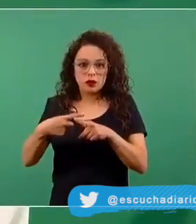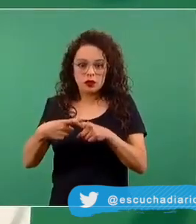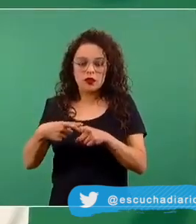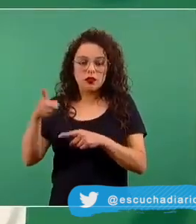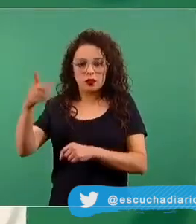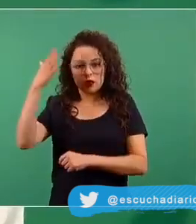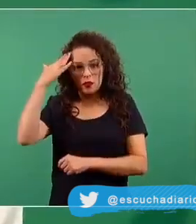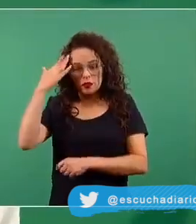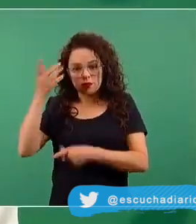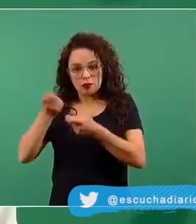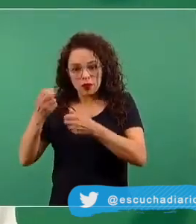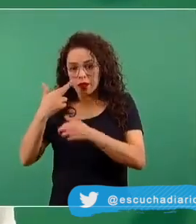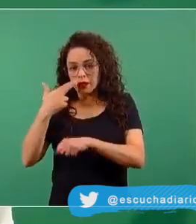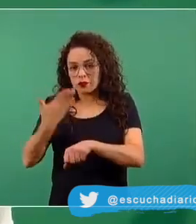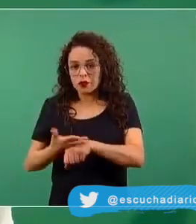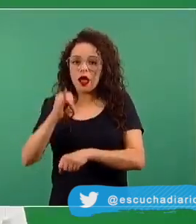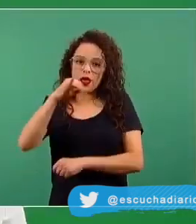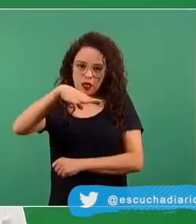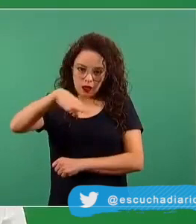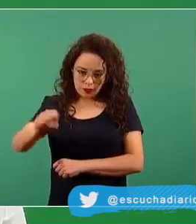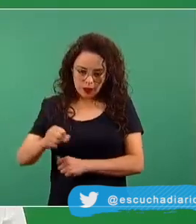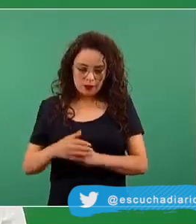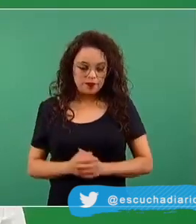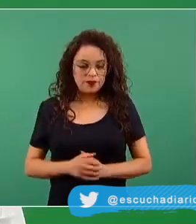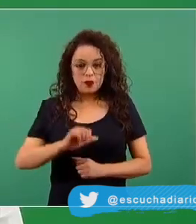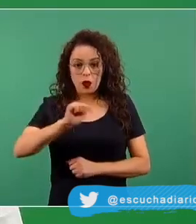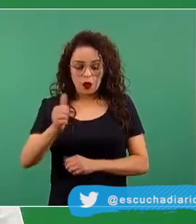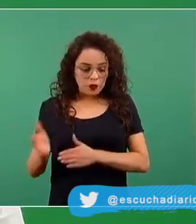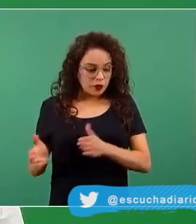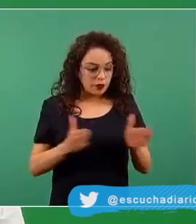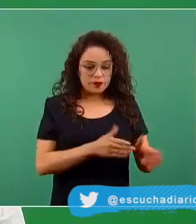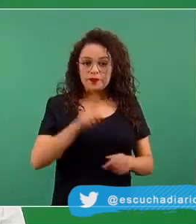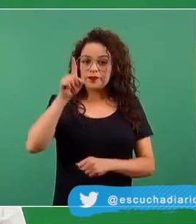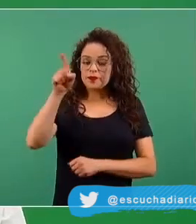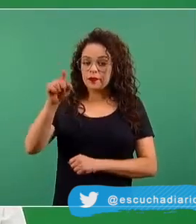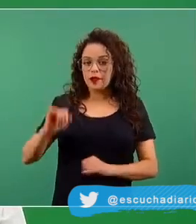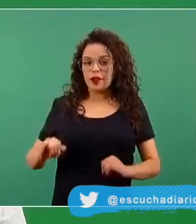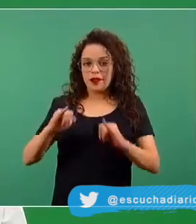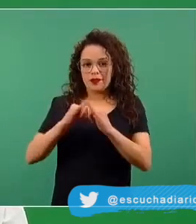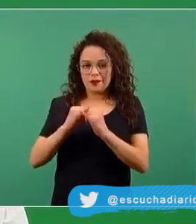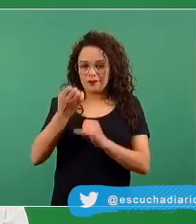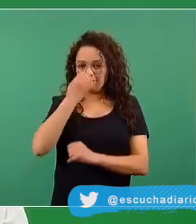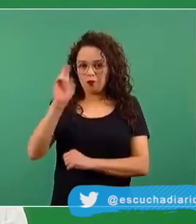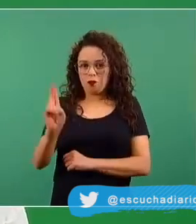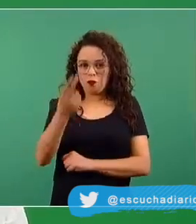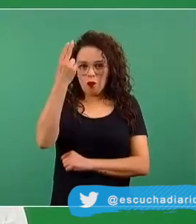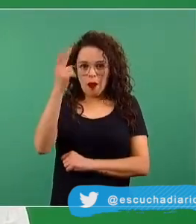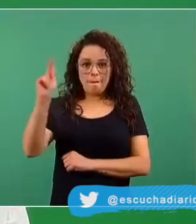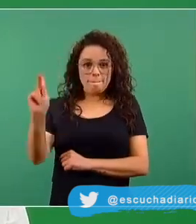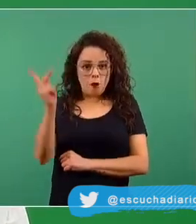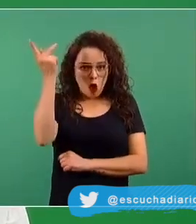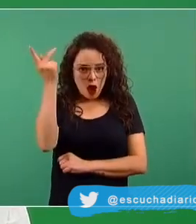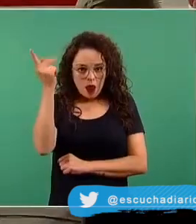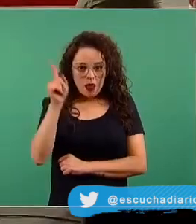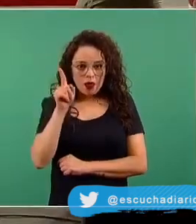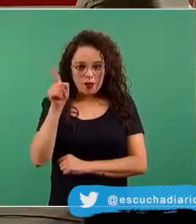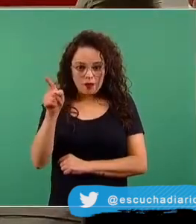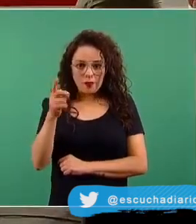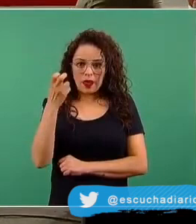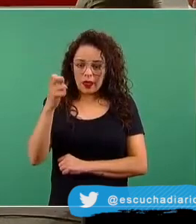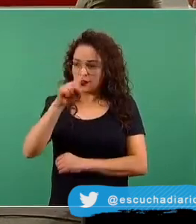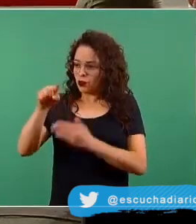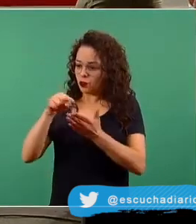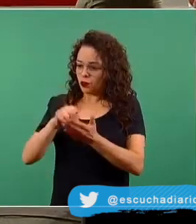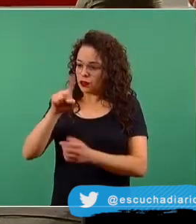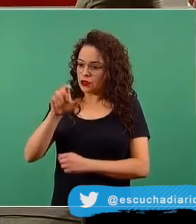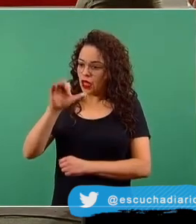IMSS. Y el Instituto Politécnico Nacional, específicamente la Escuela de Ciencias Biológicas en la unidad Zacatenco,